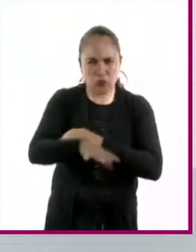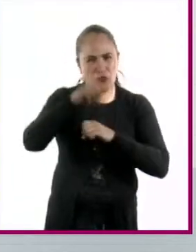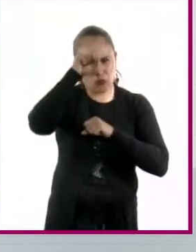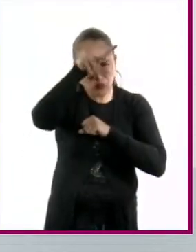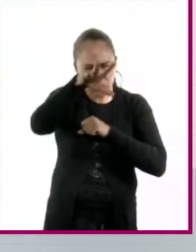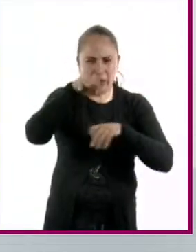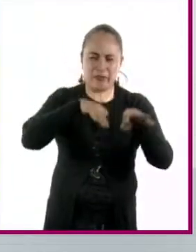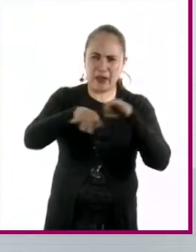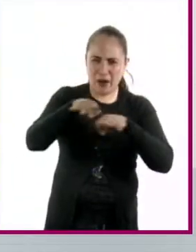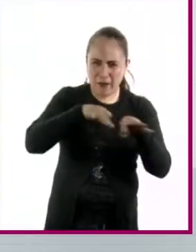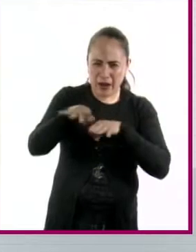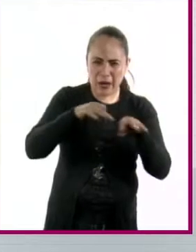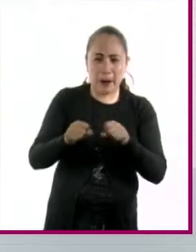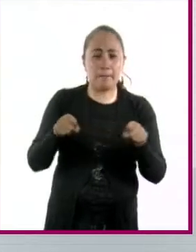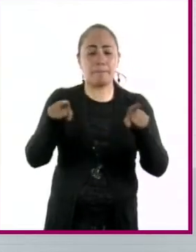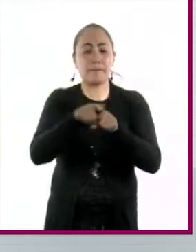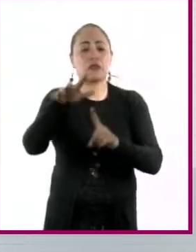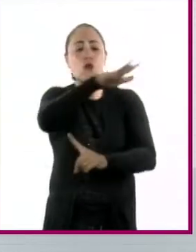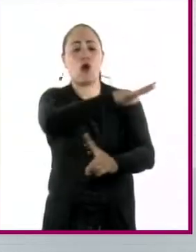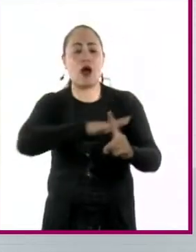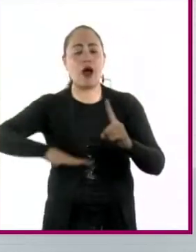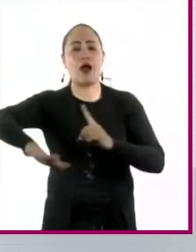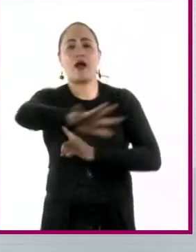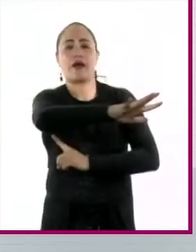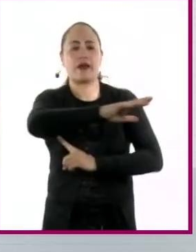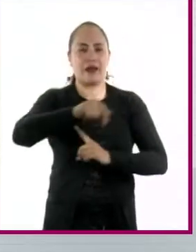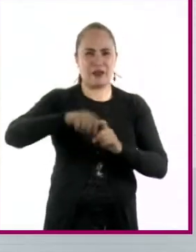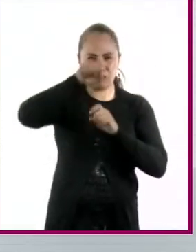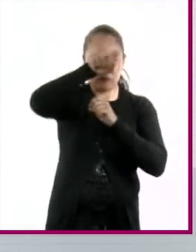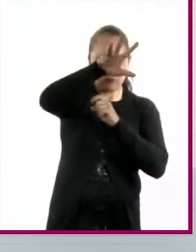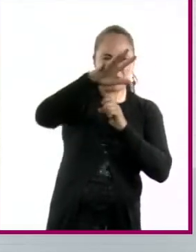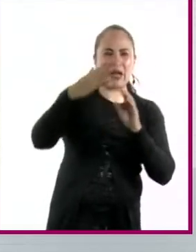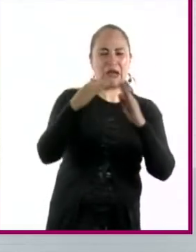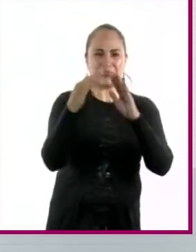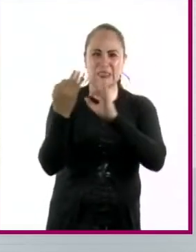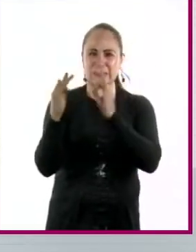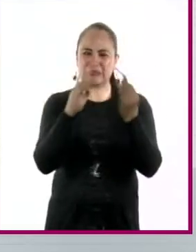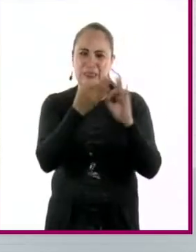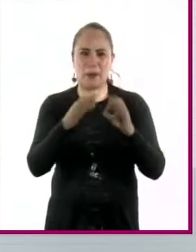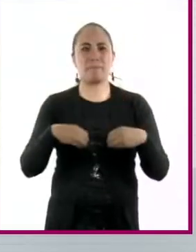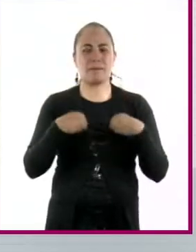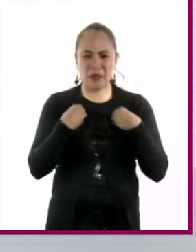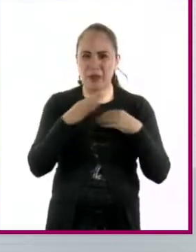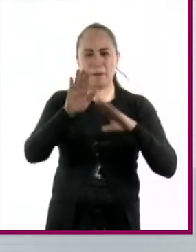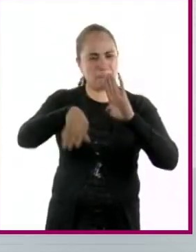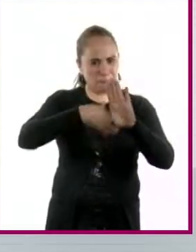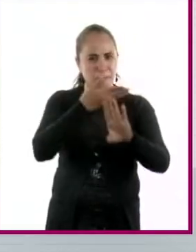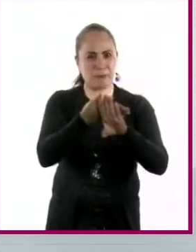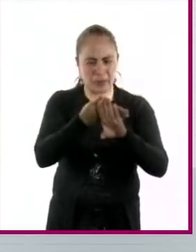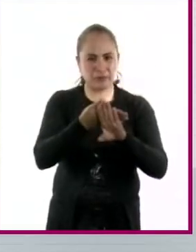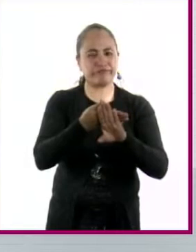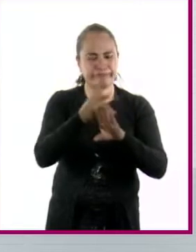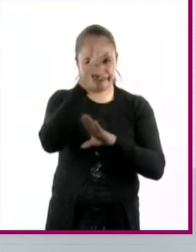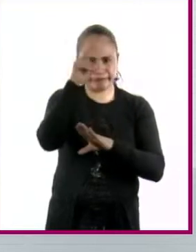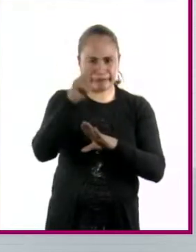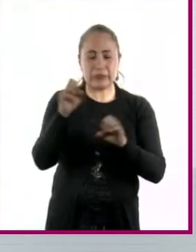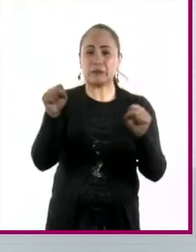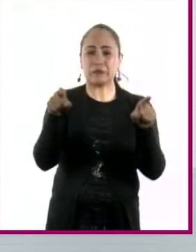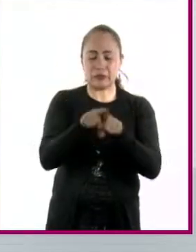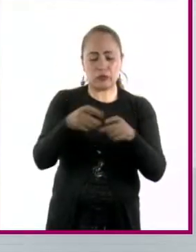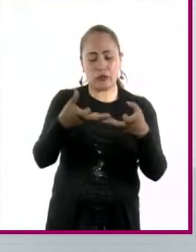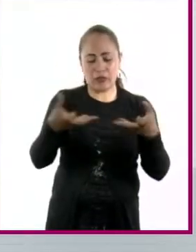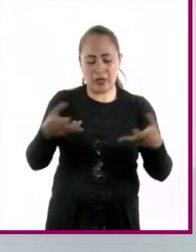para los que viven alrededor de esas minas y para los organismos que viven en el suelo